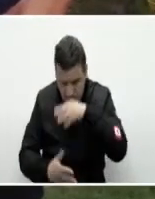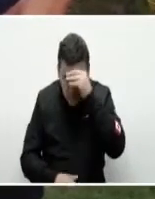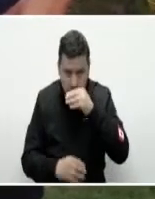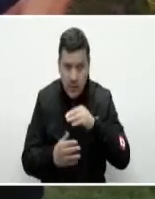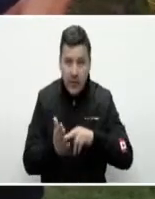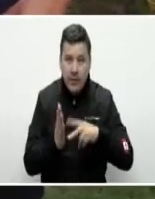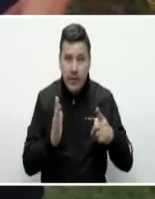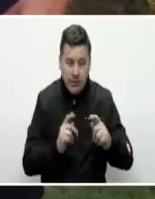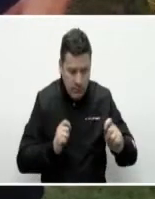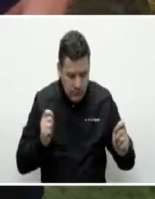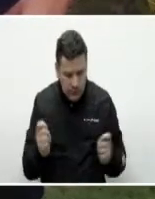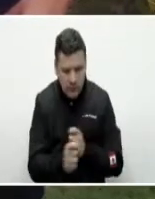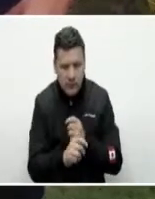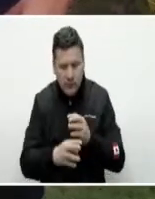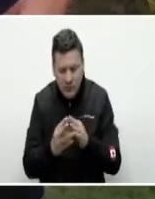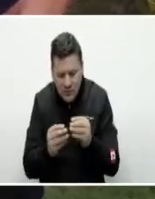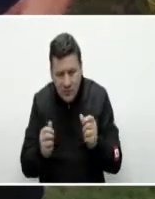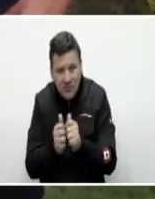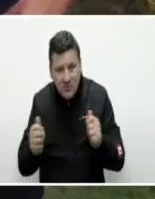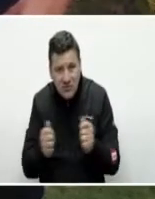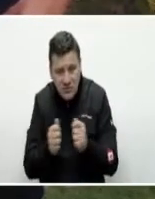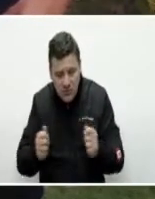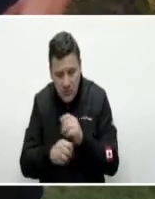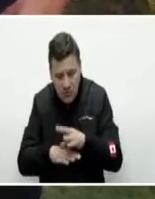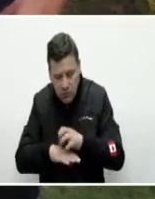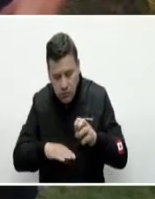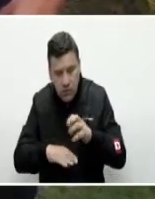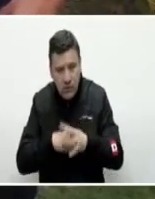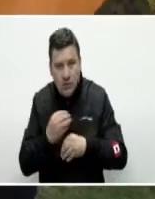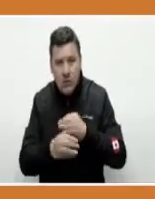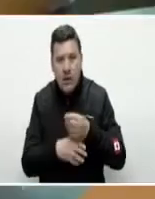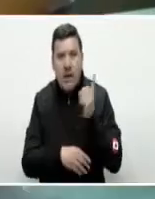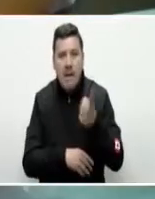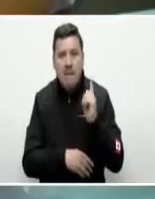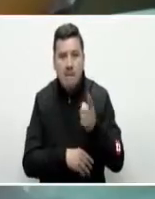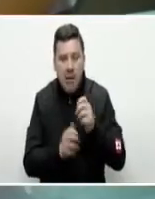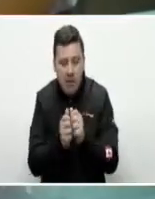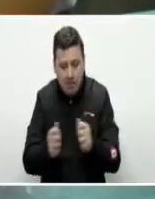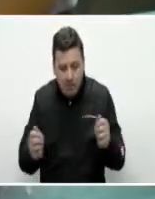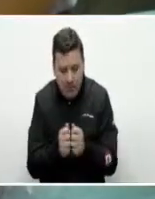del técnico en transformación de polímeros del SENA Regional Guainía elaboran madera plástica.